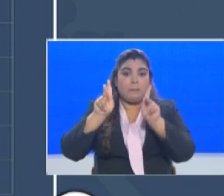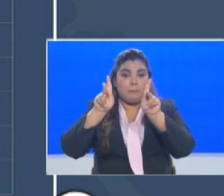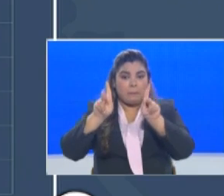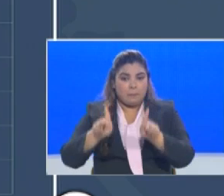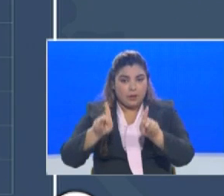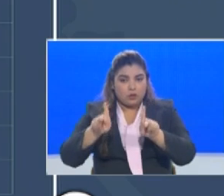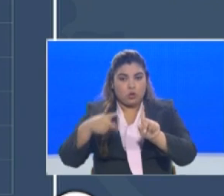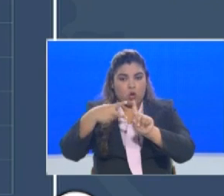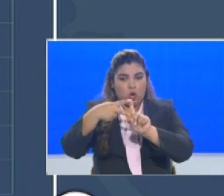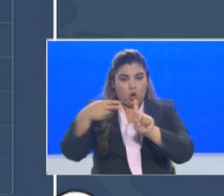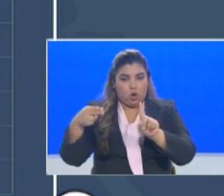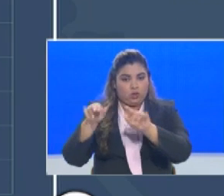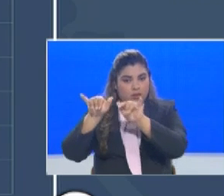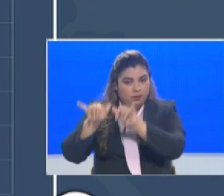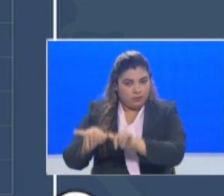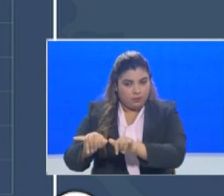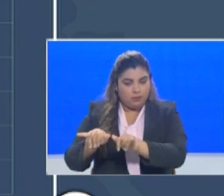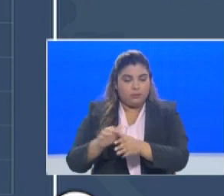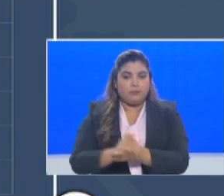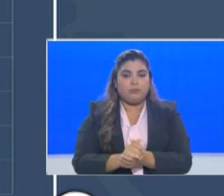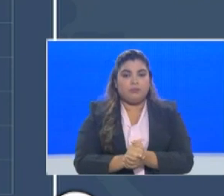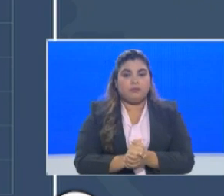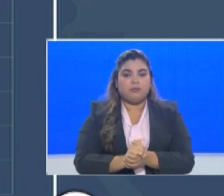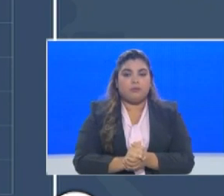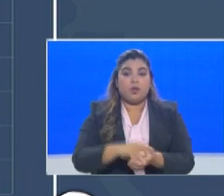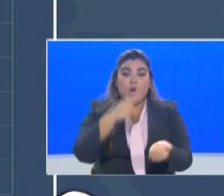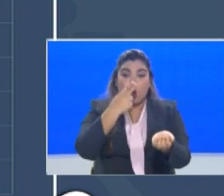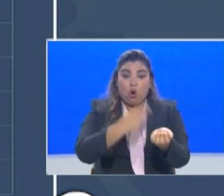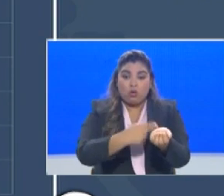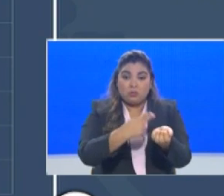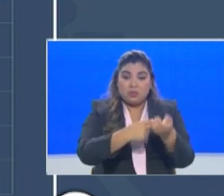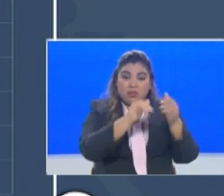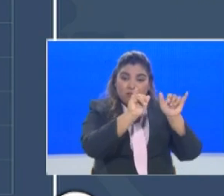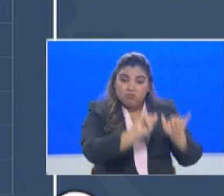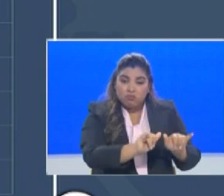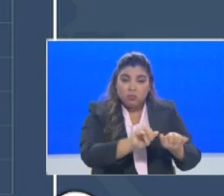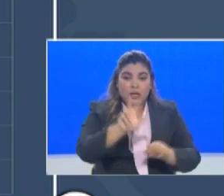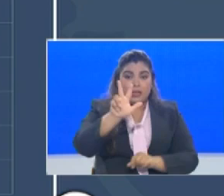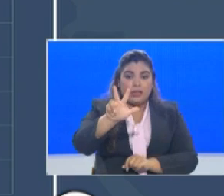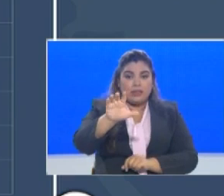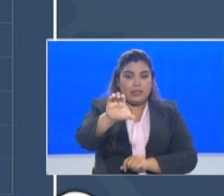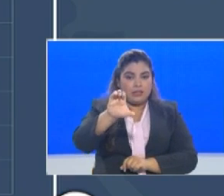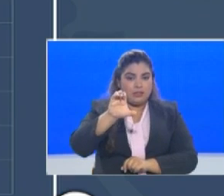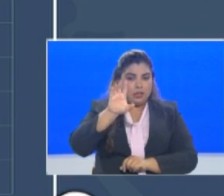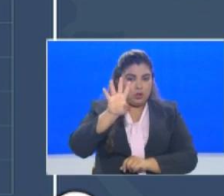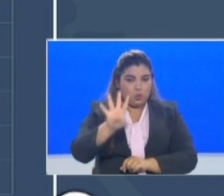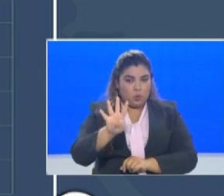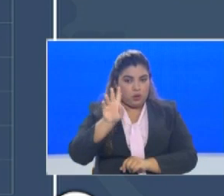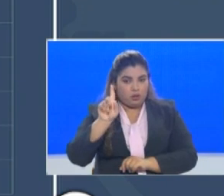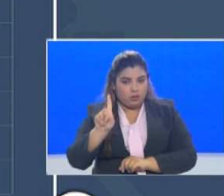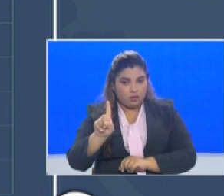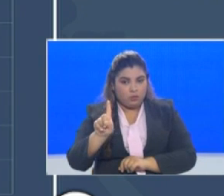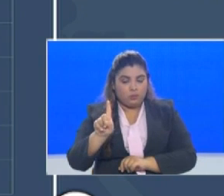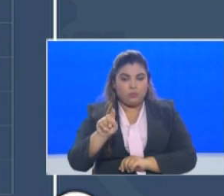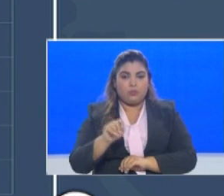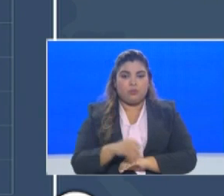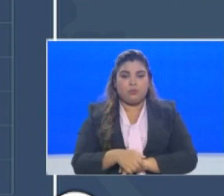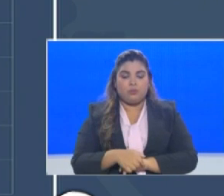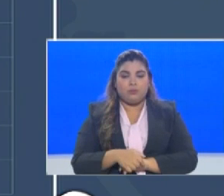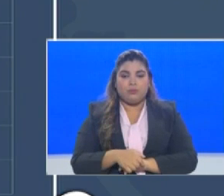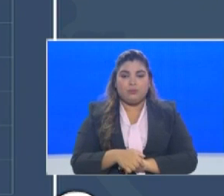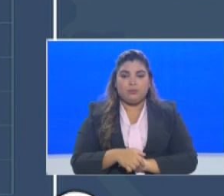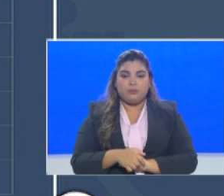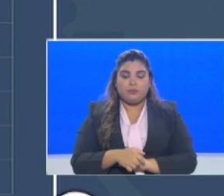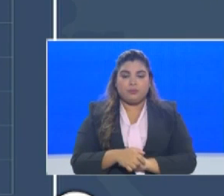en hoteles. El total de hospitalizados es 341, de los